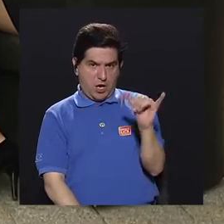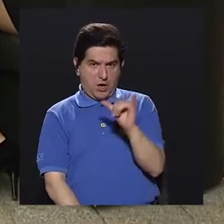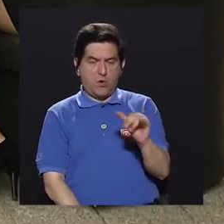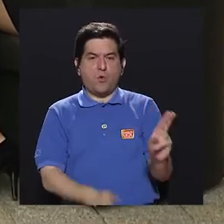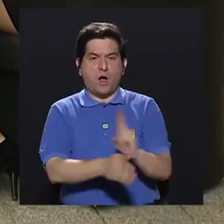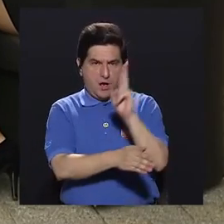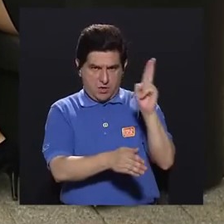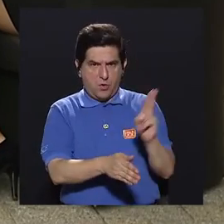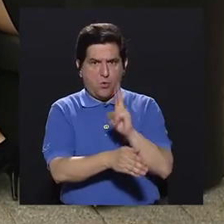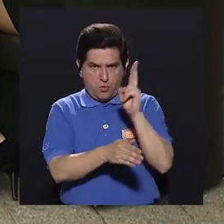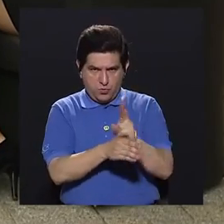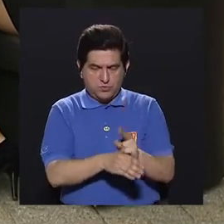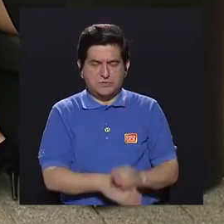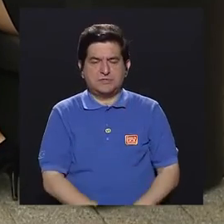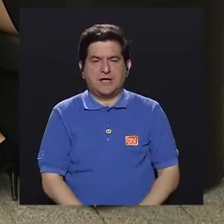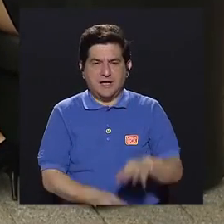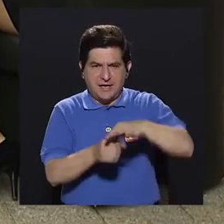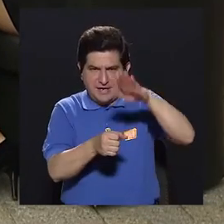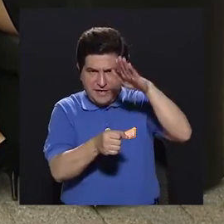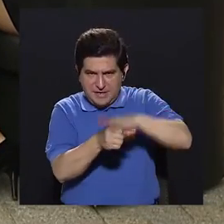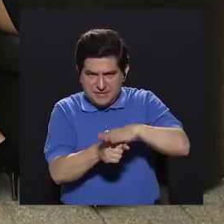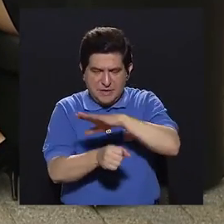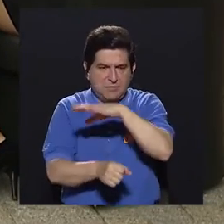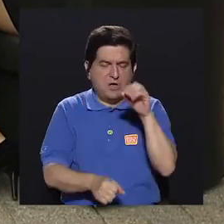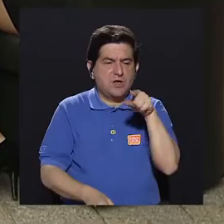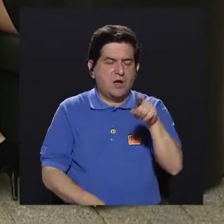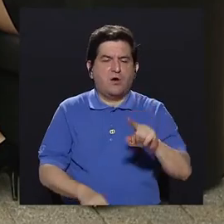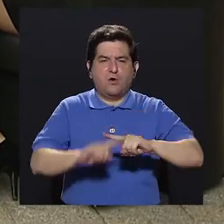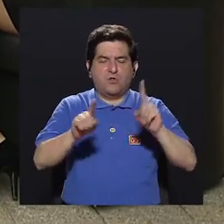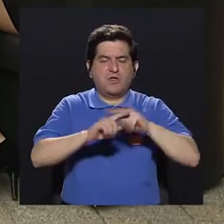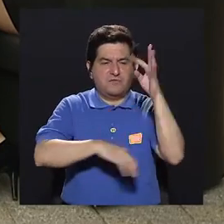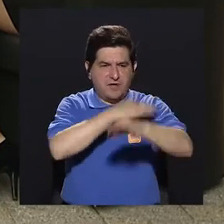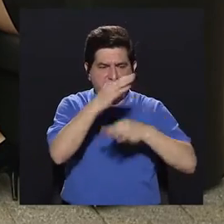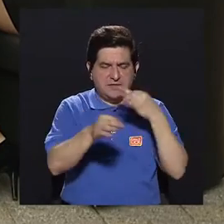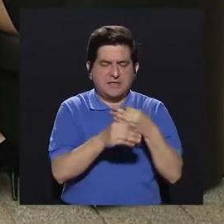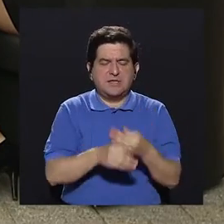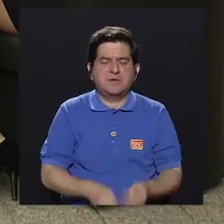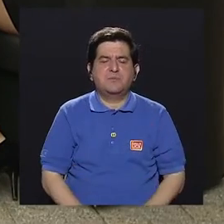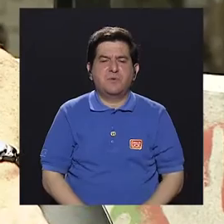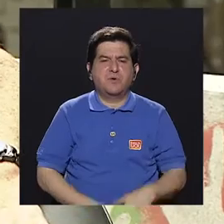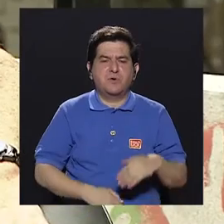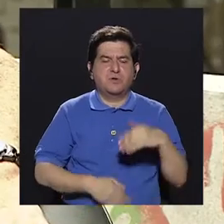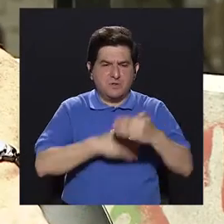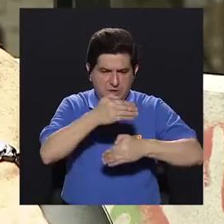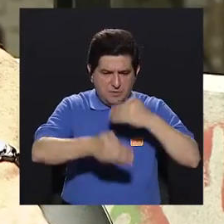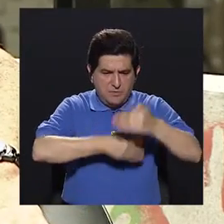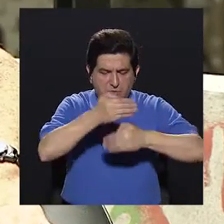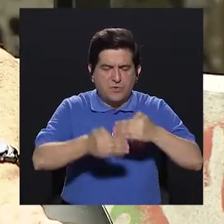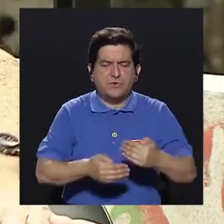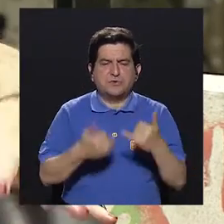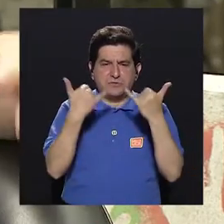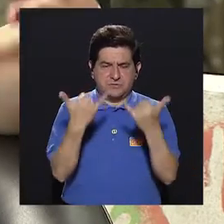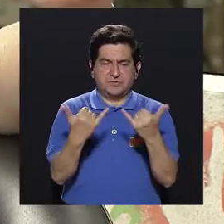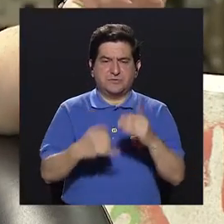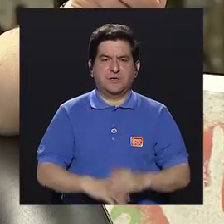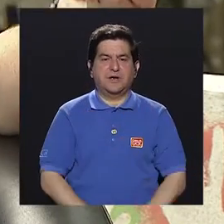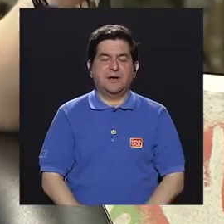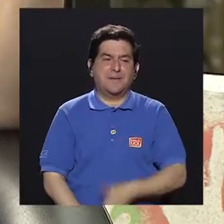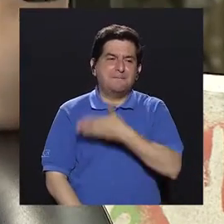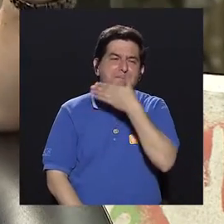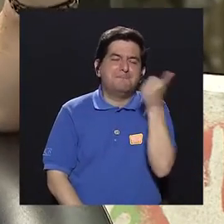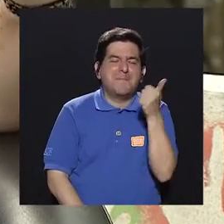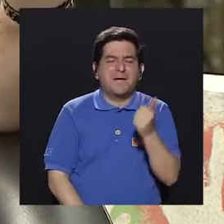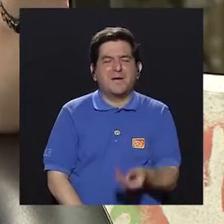consumirlas en semilla o consumirlas en estos productos ya procesados. Es preferible